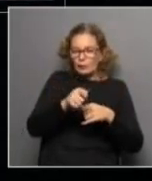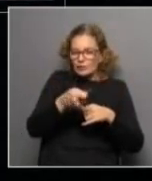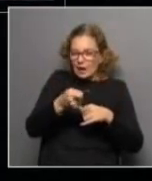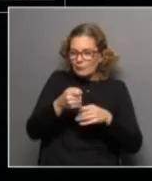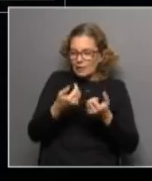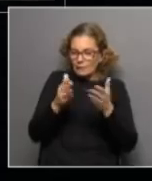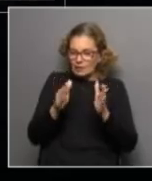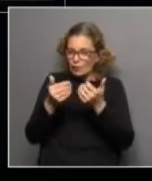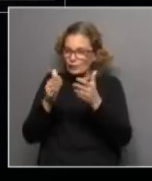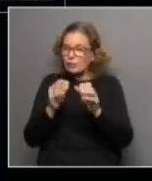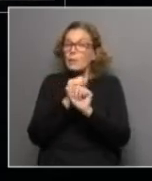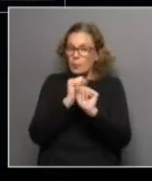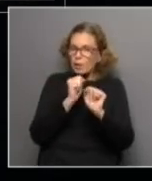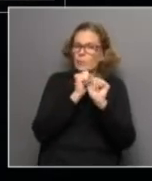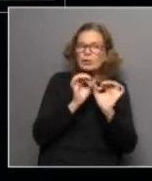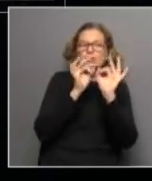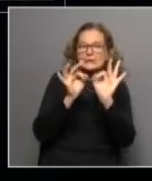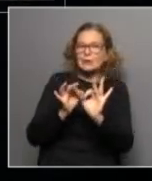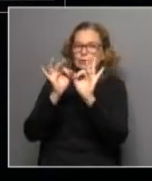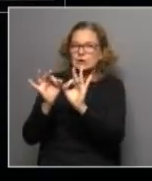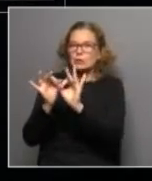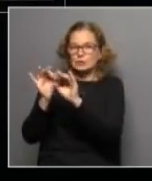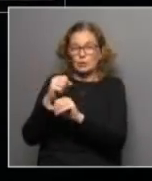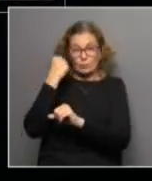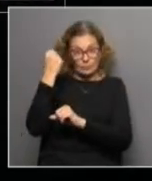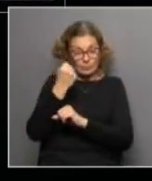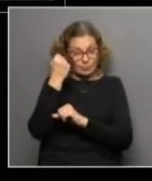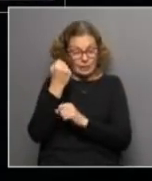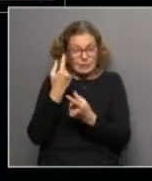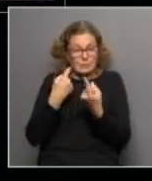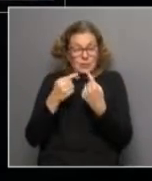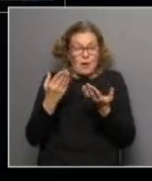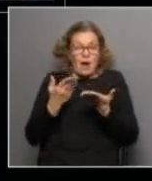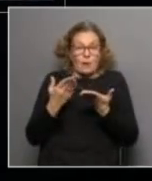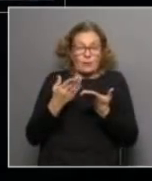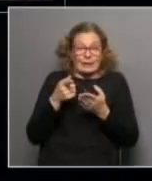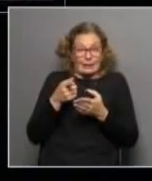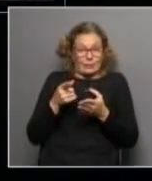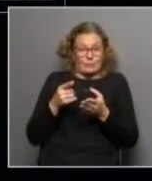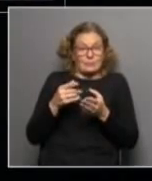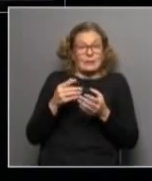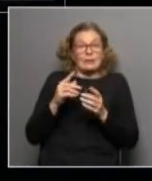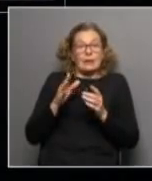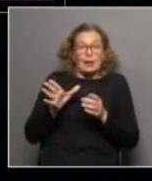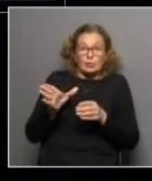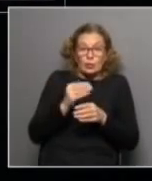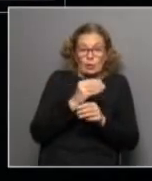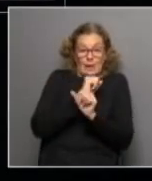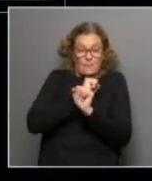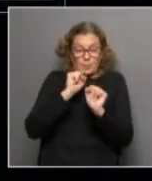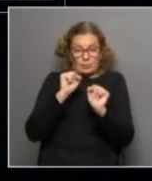abriendo que me permiten eso y eso es sumamente importante ahora si yo a eso a todo mi